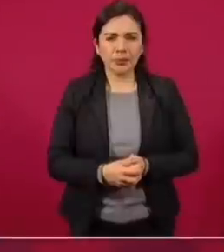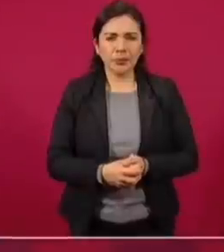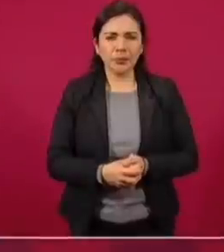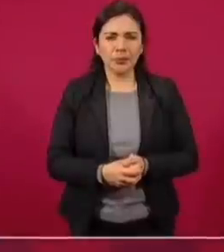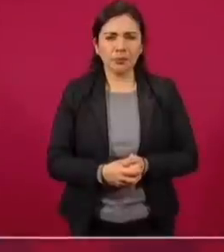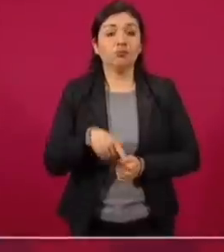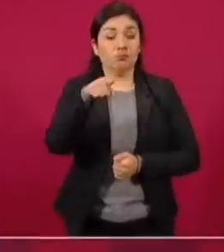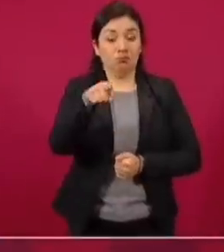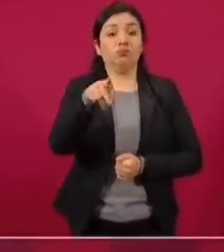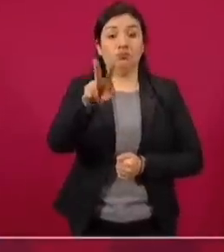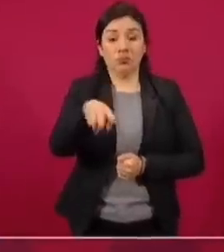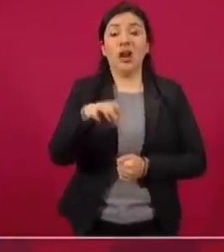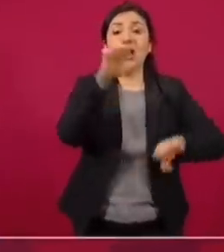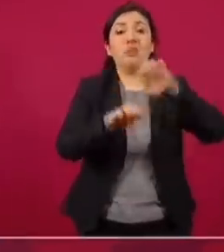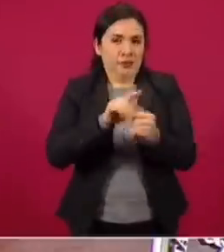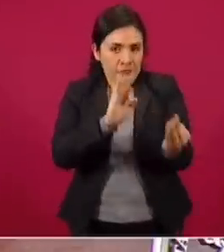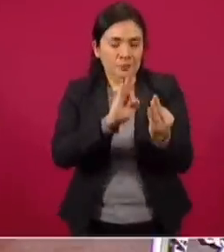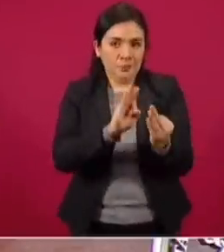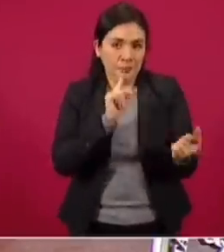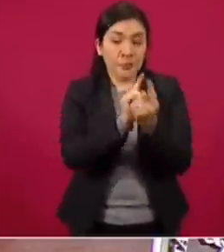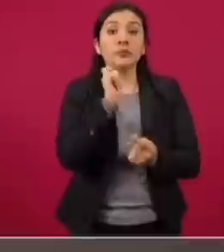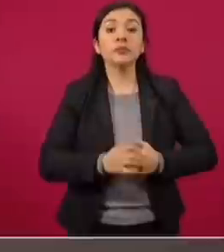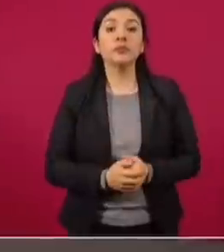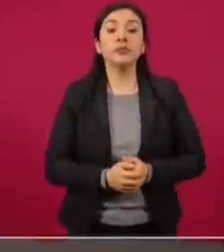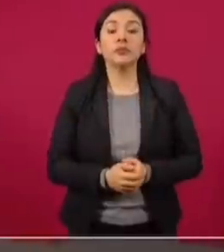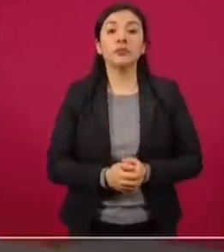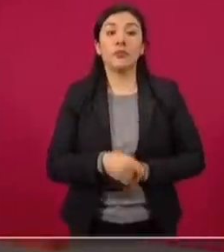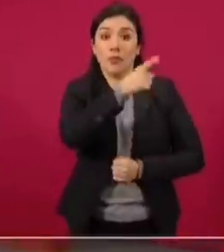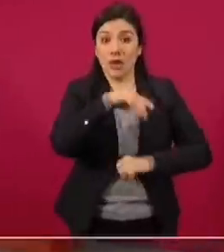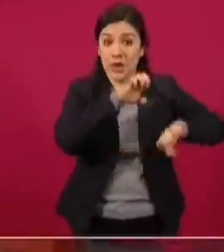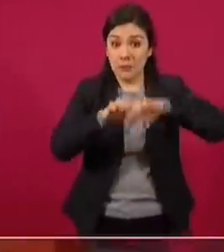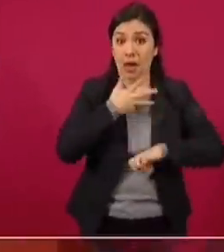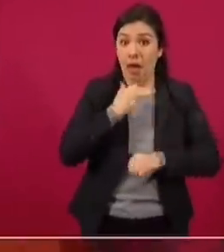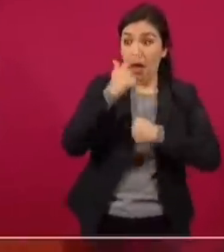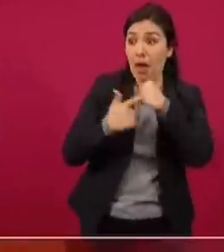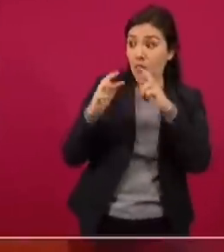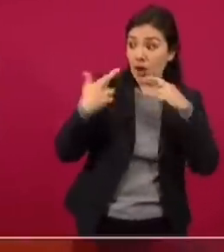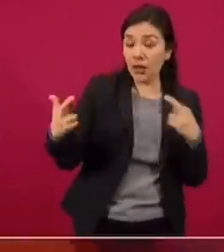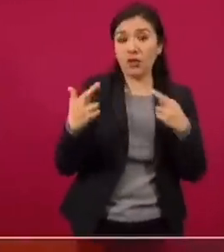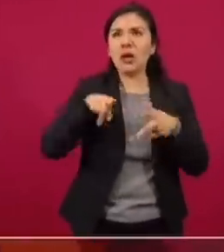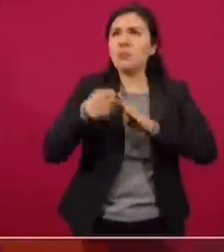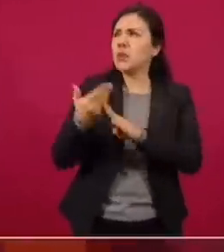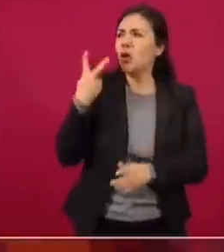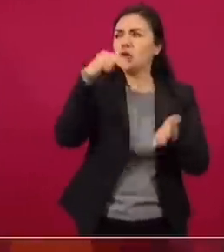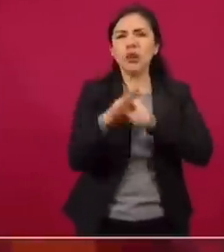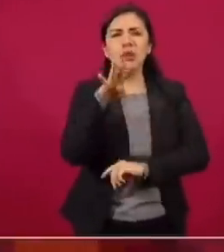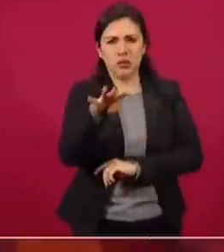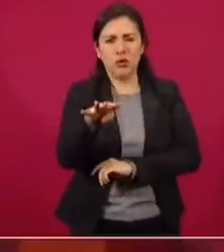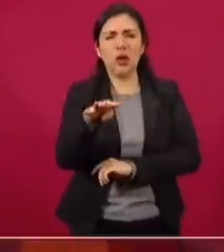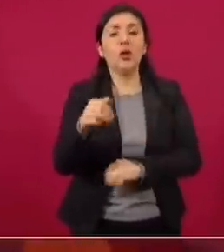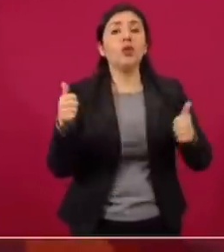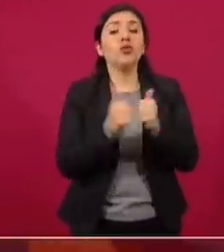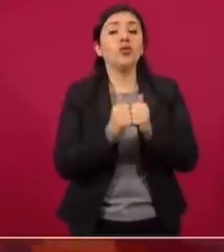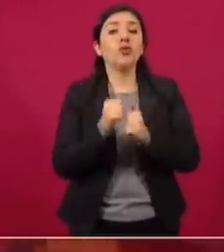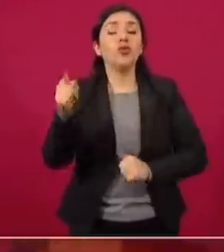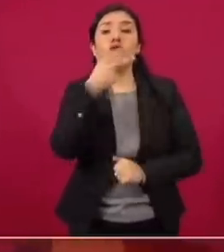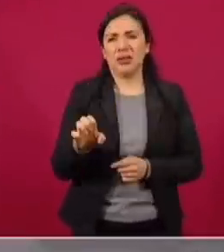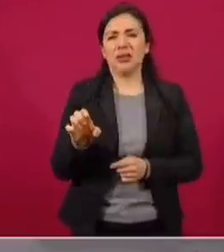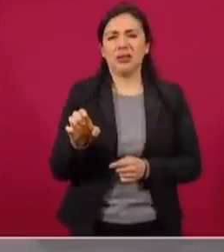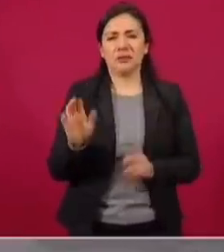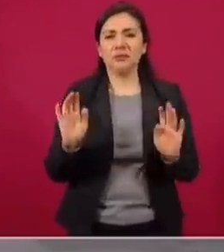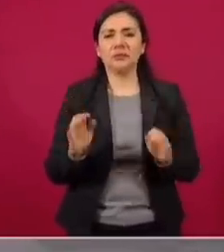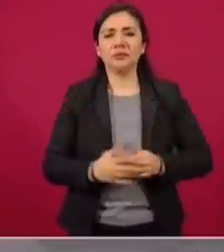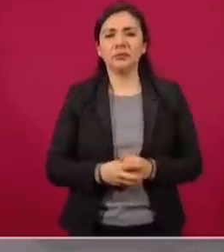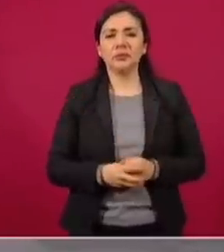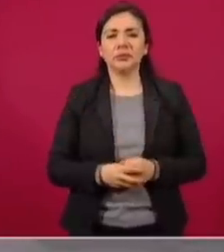mafias. Que por cierto, de Televisa aclararon, de que ellos ya no tienen relación desde el 2019 con Lore de Mola.